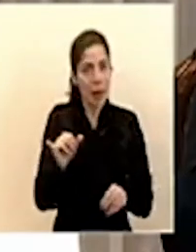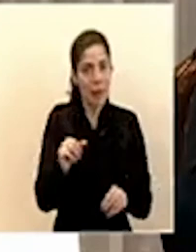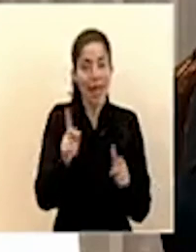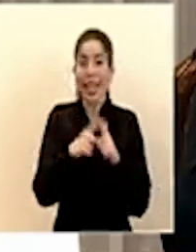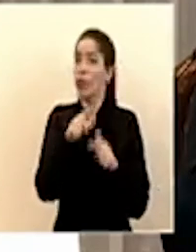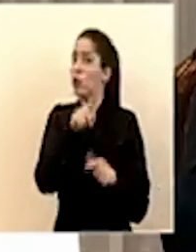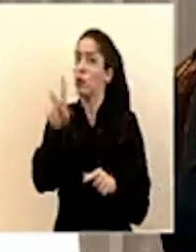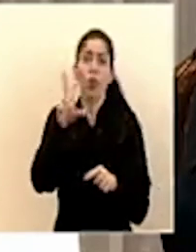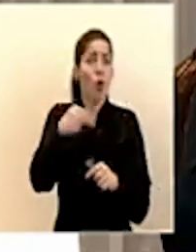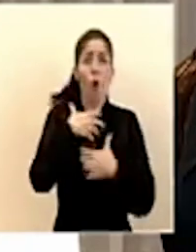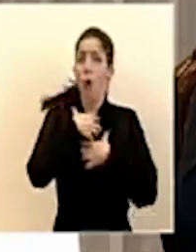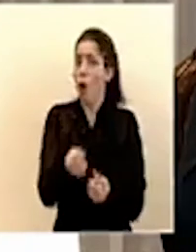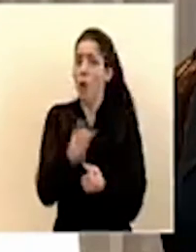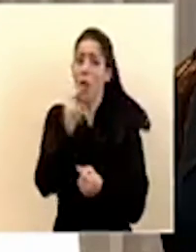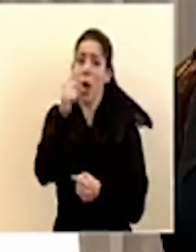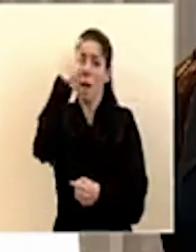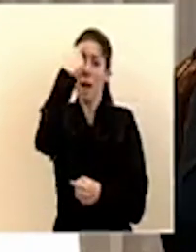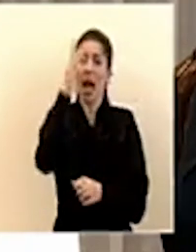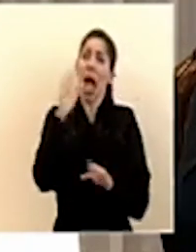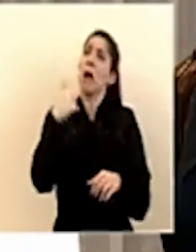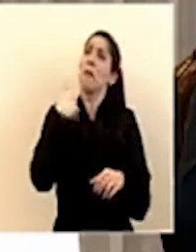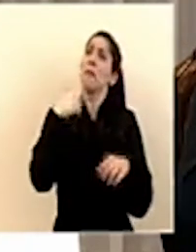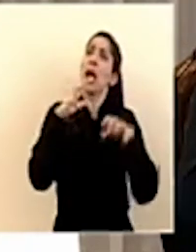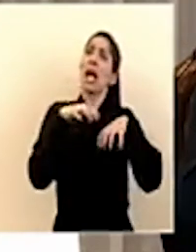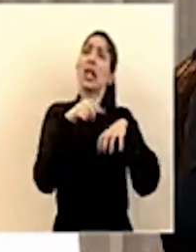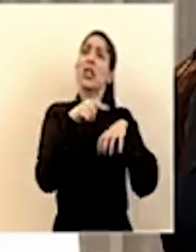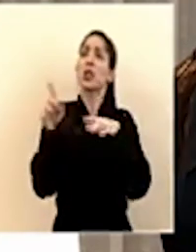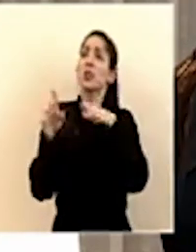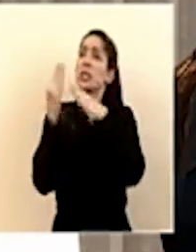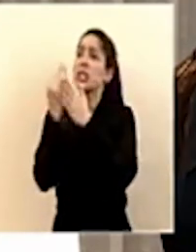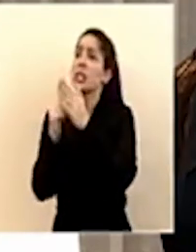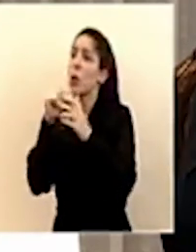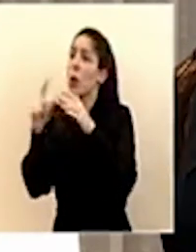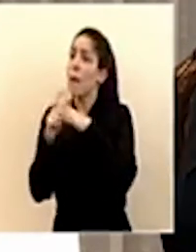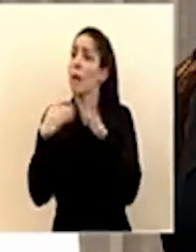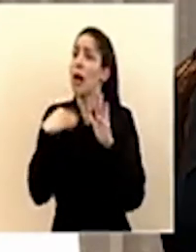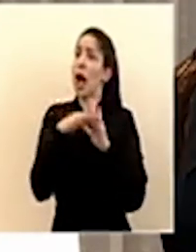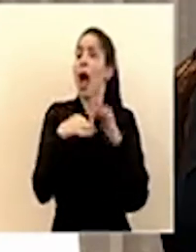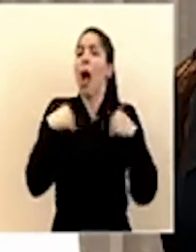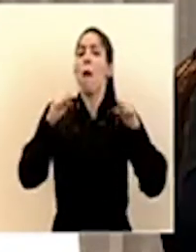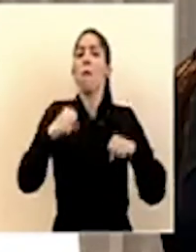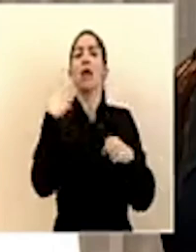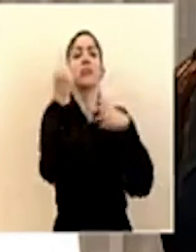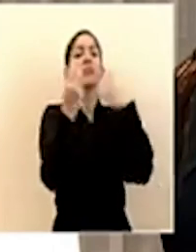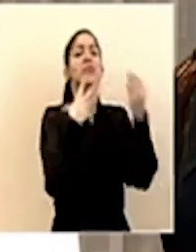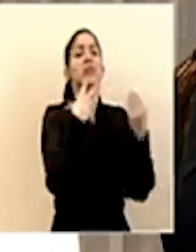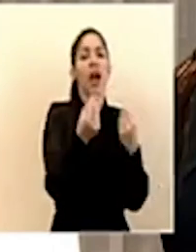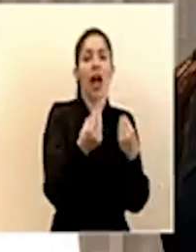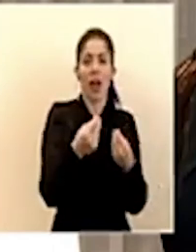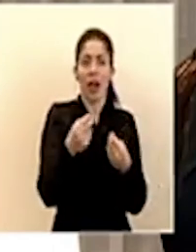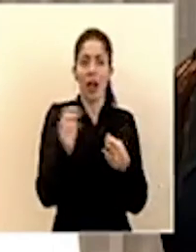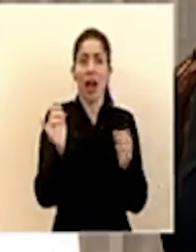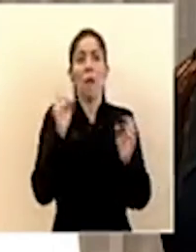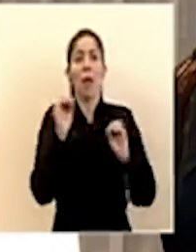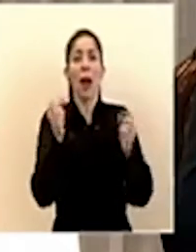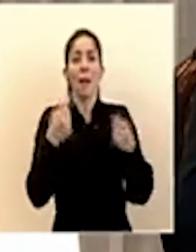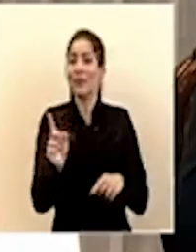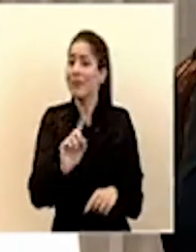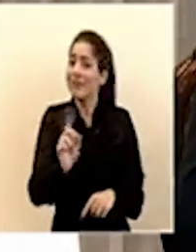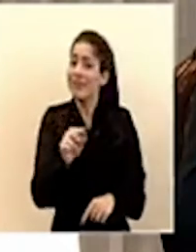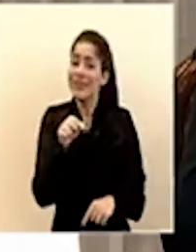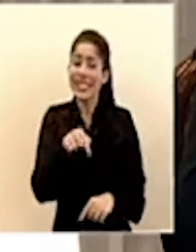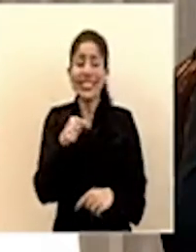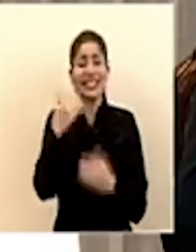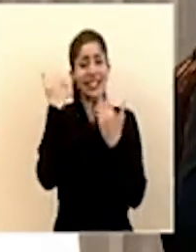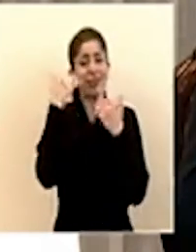se confíen no piensen que porque en su cantón no está en la lista ya ustedes pueden salir a lugares públicos como si nada aquí la medida es